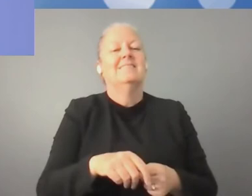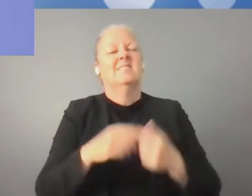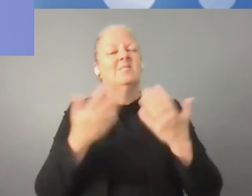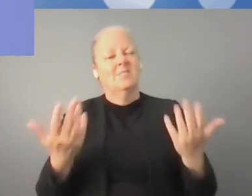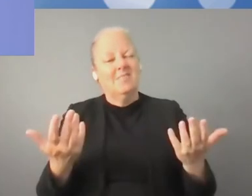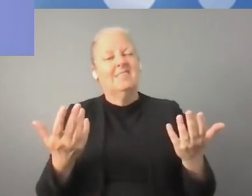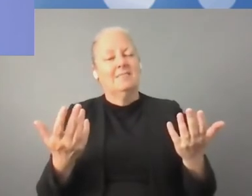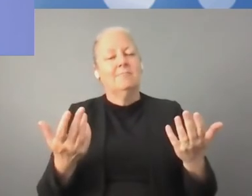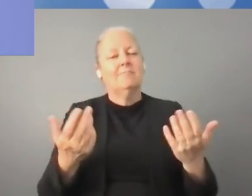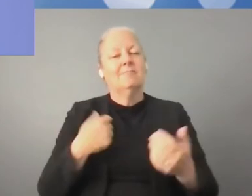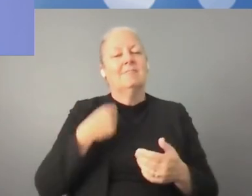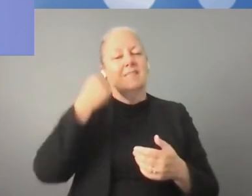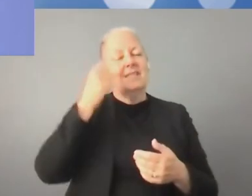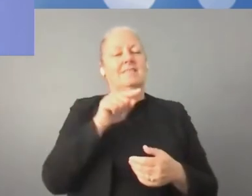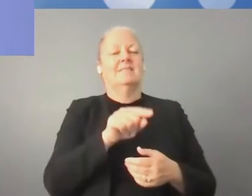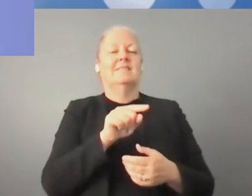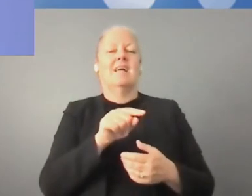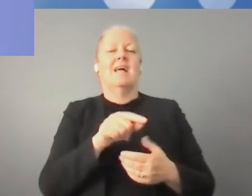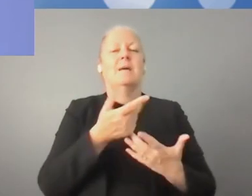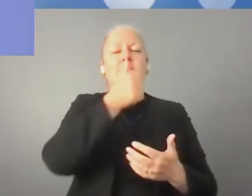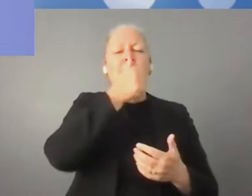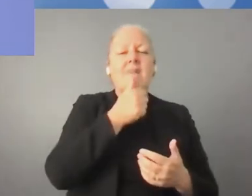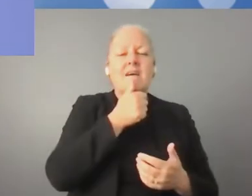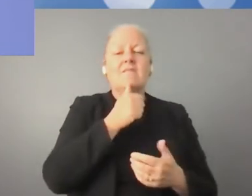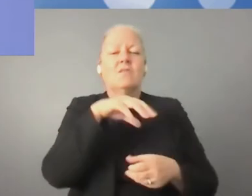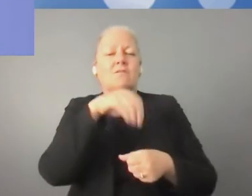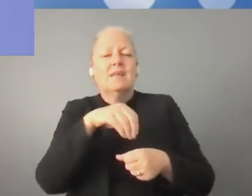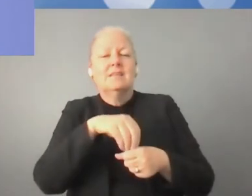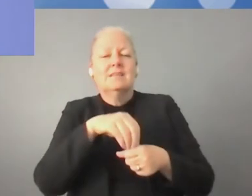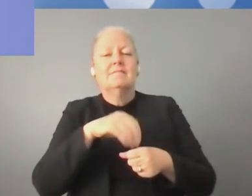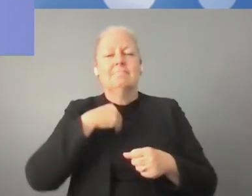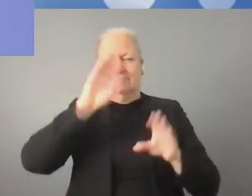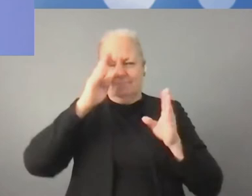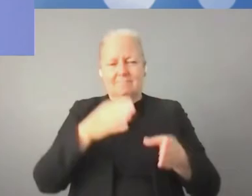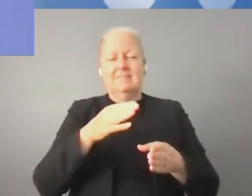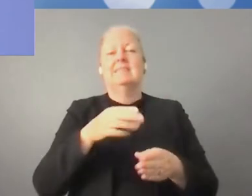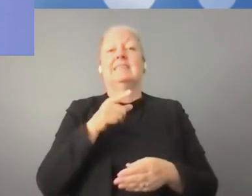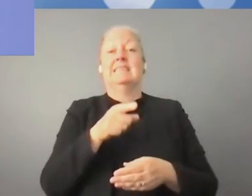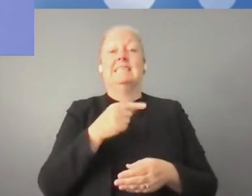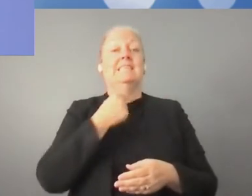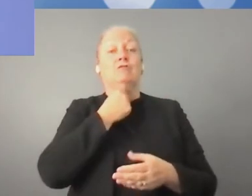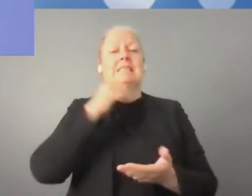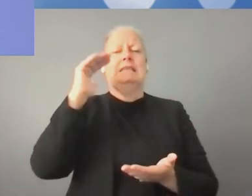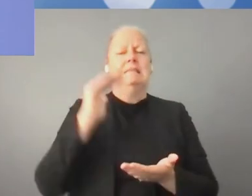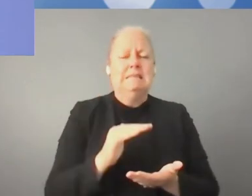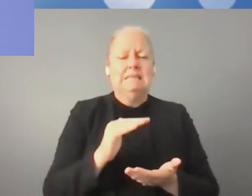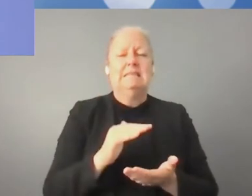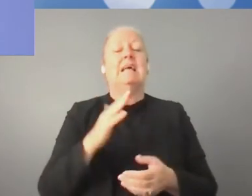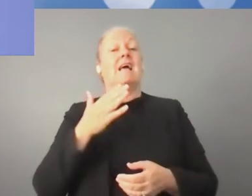que participan en un momento de las etapas de desarrollo de las empresas.